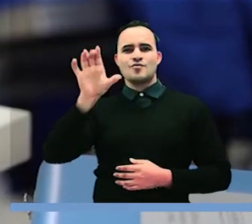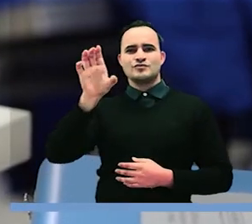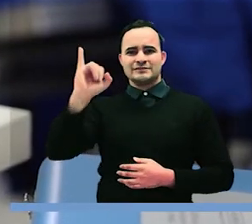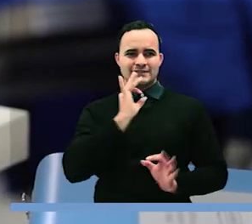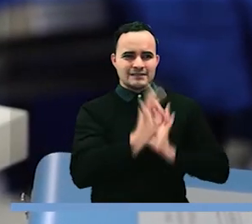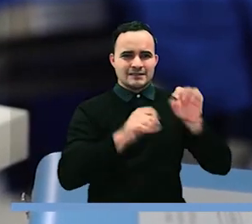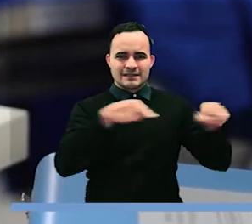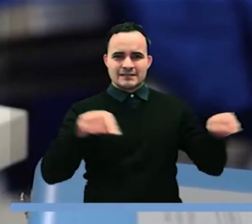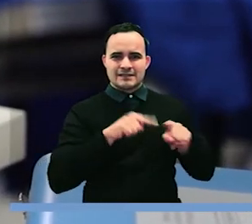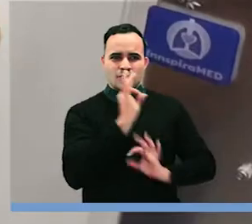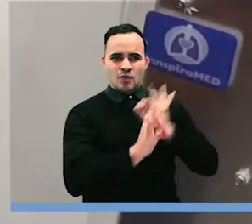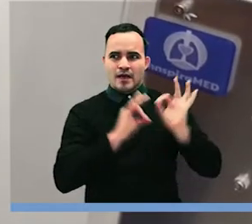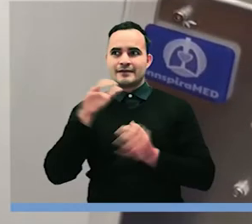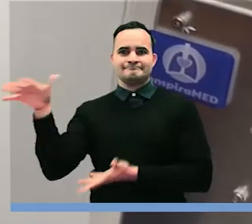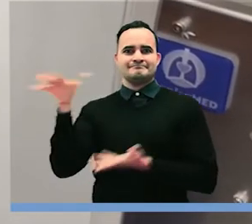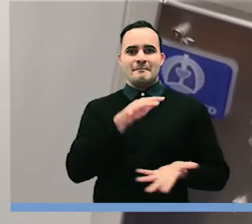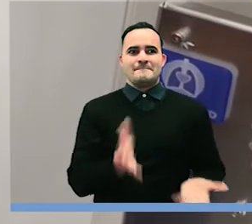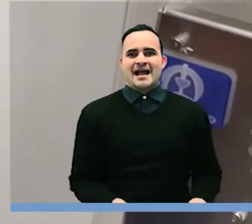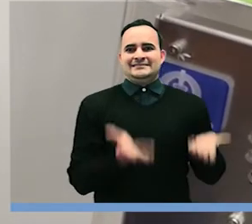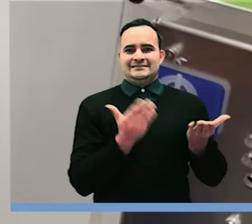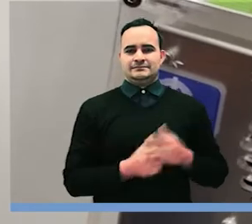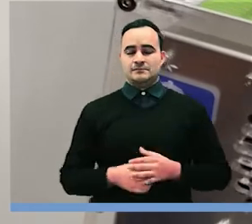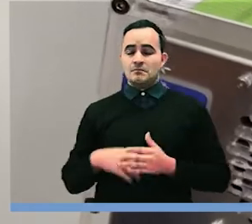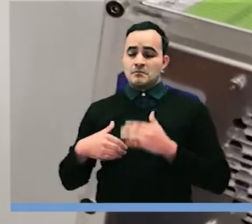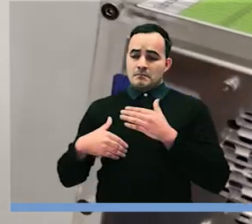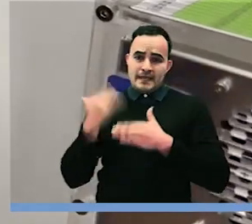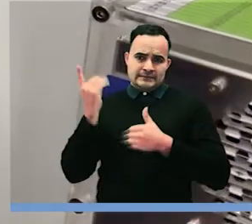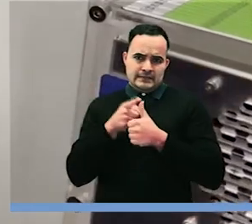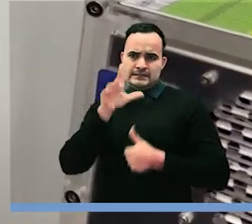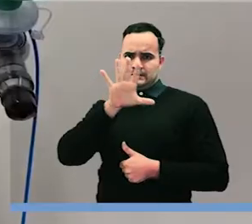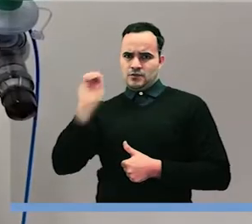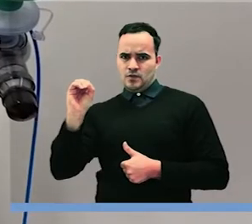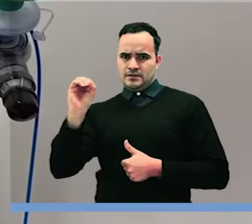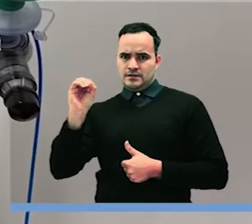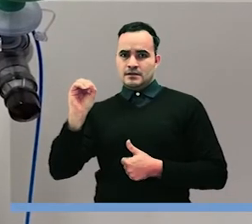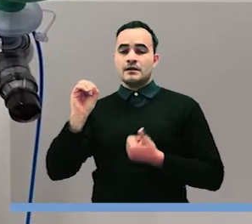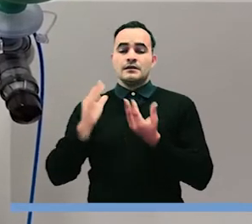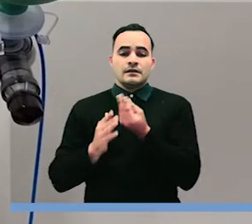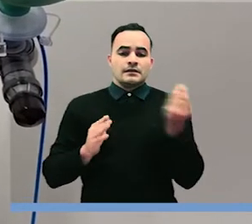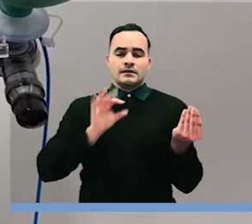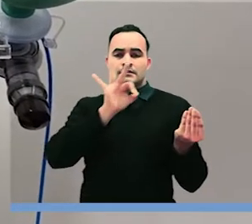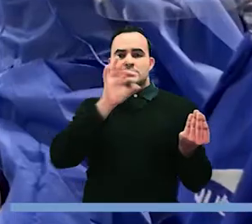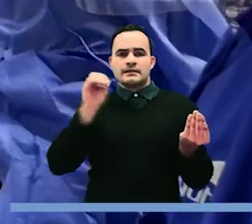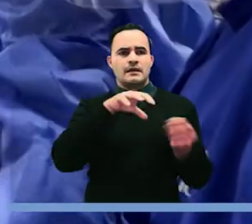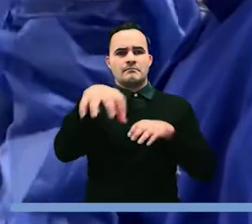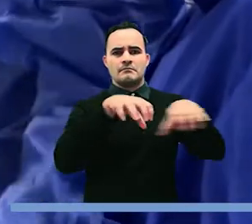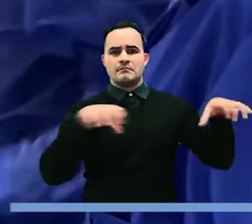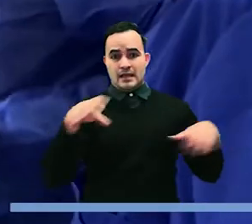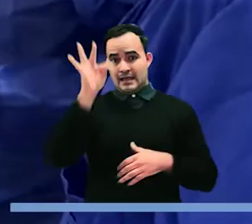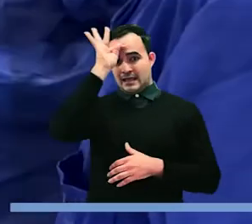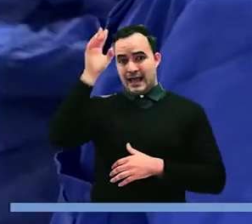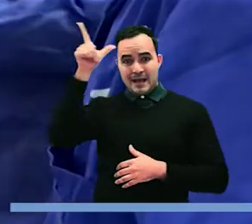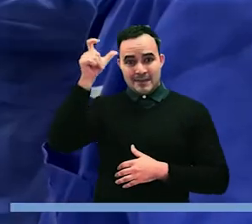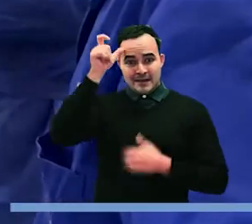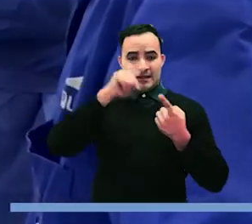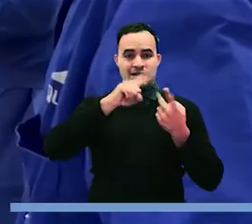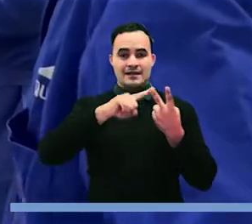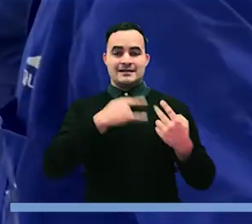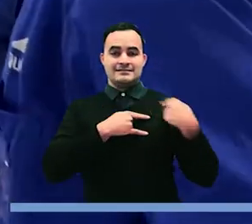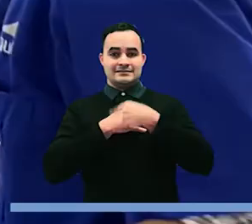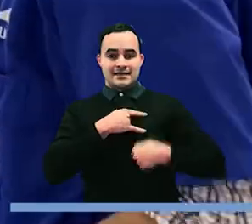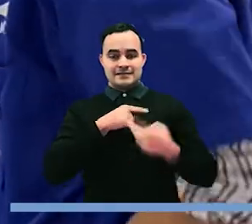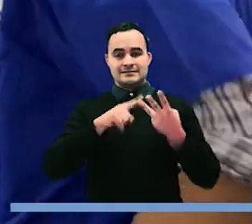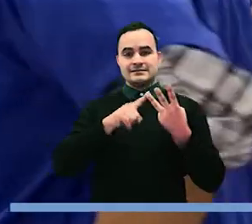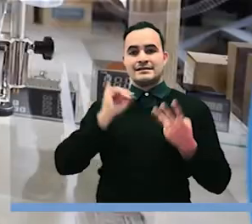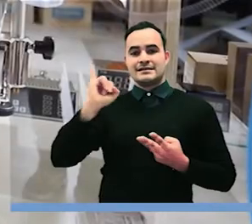de las unidades de cuidados intensivos de la ciudad. Inicialmente llegarán 50, de los cuales 30 serán distribuidos entre las clínicas